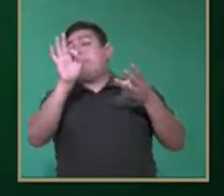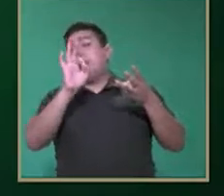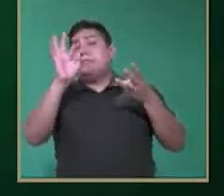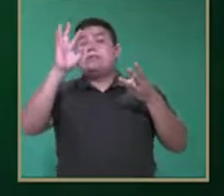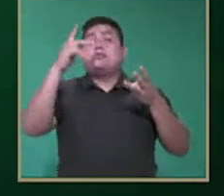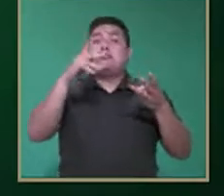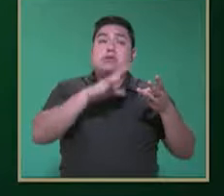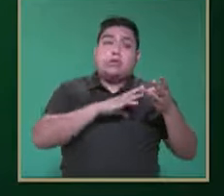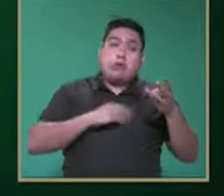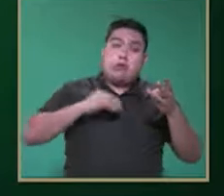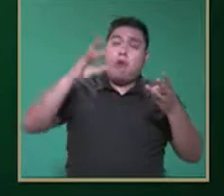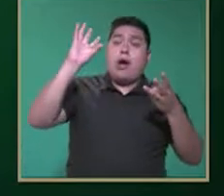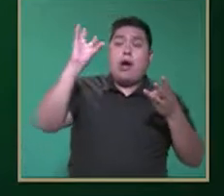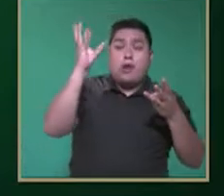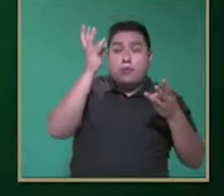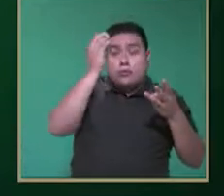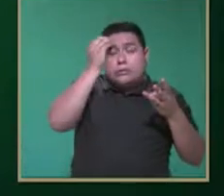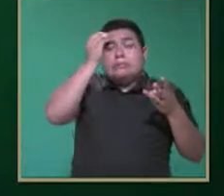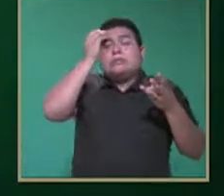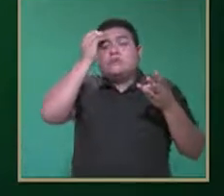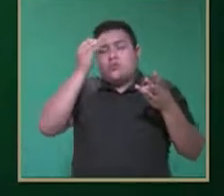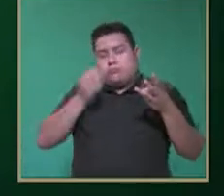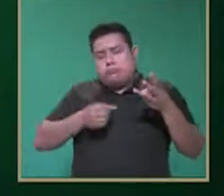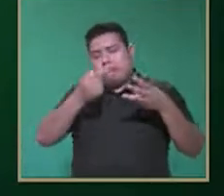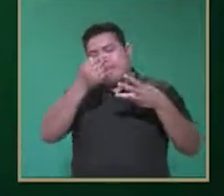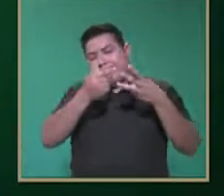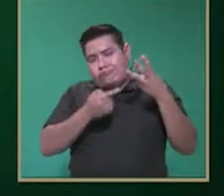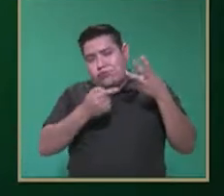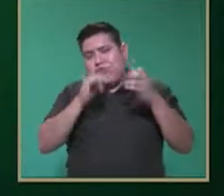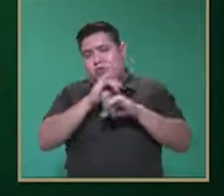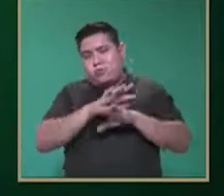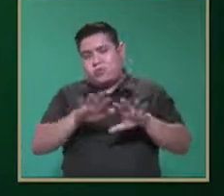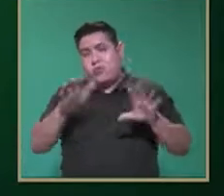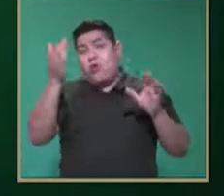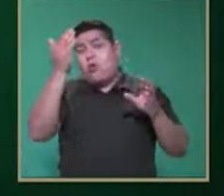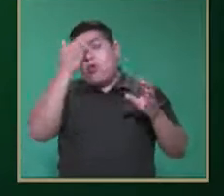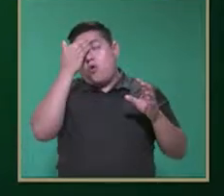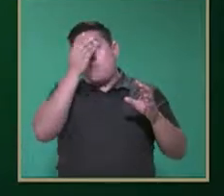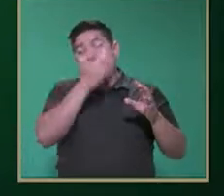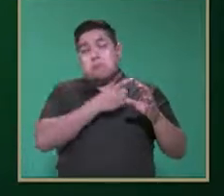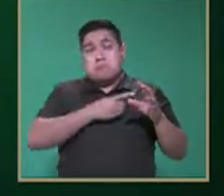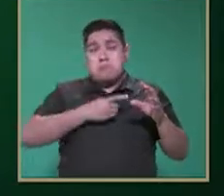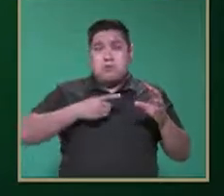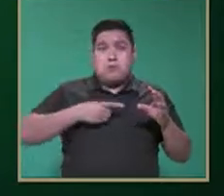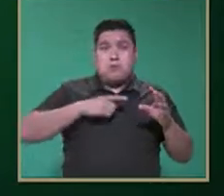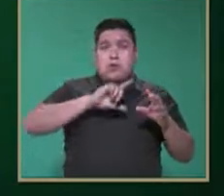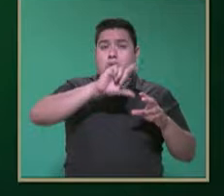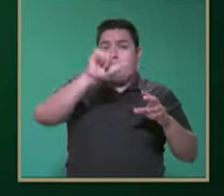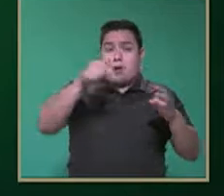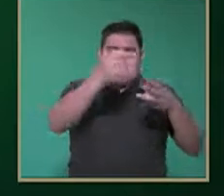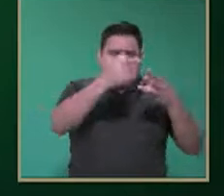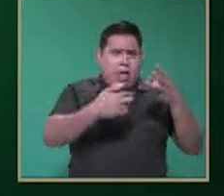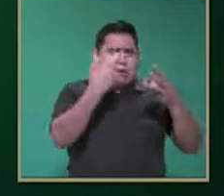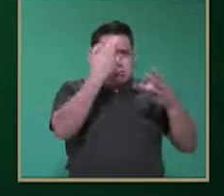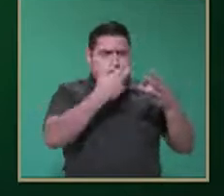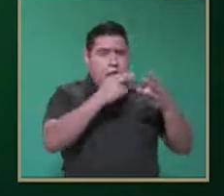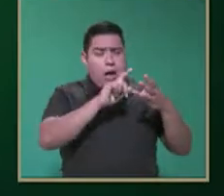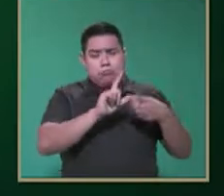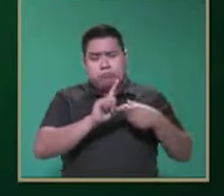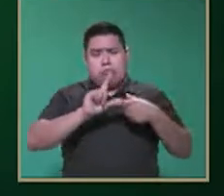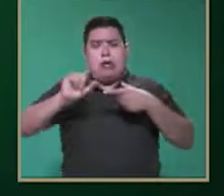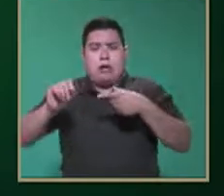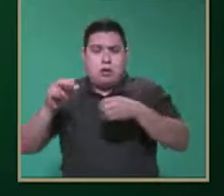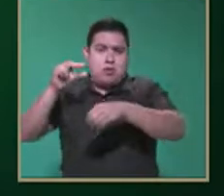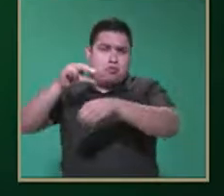como padres de familia tomemos en consideración esta información e ir con un especialista para que nos puedan